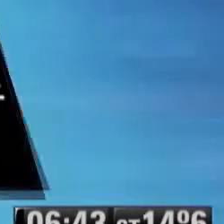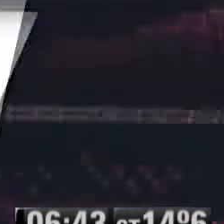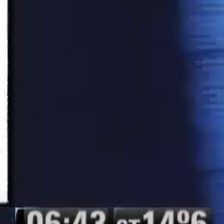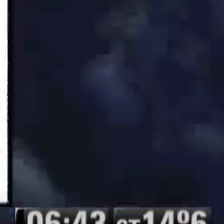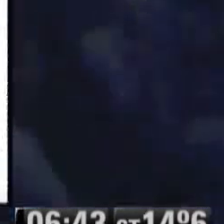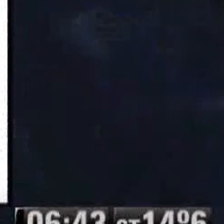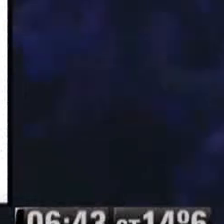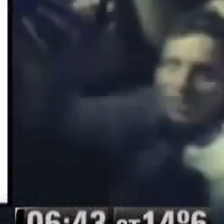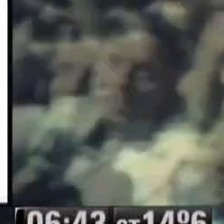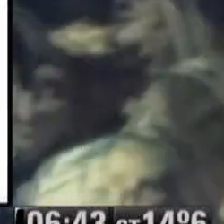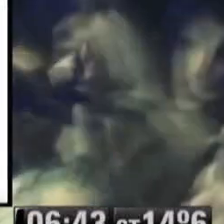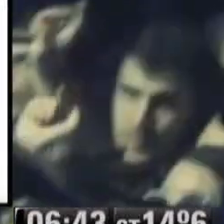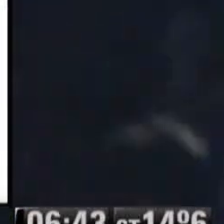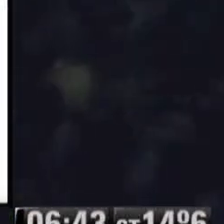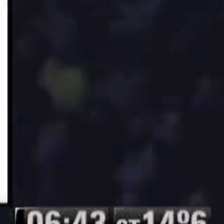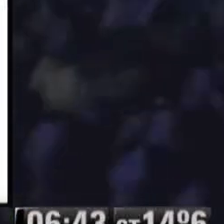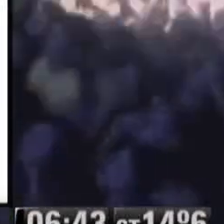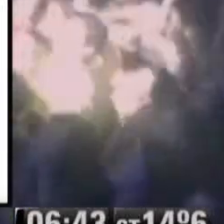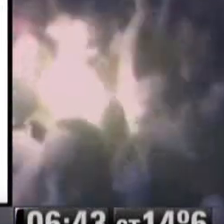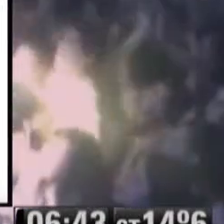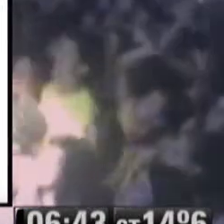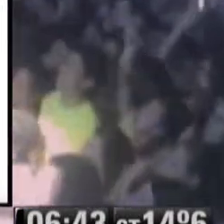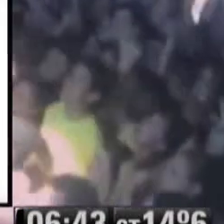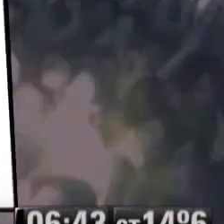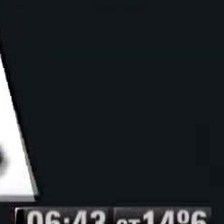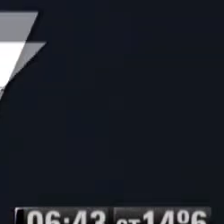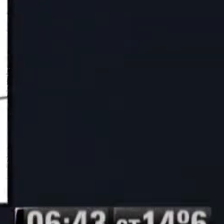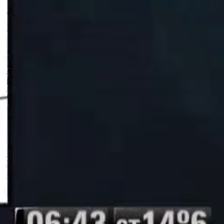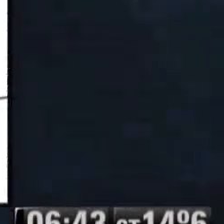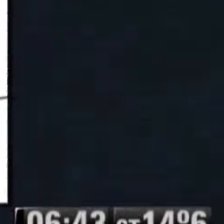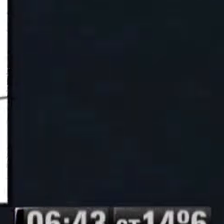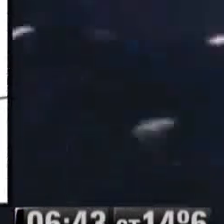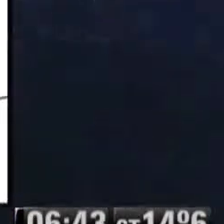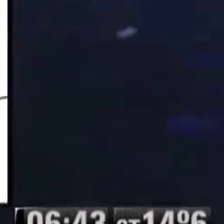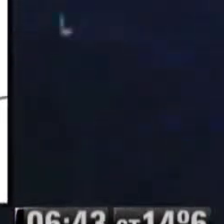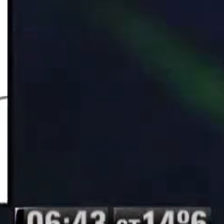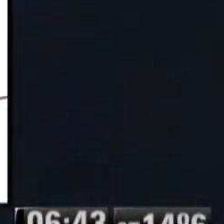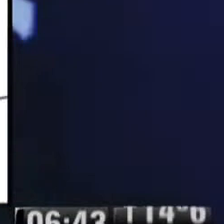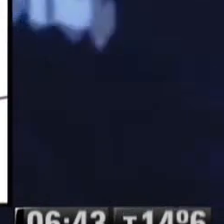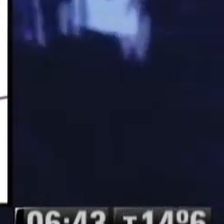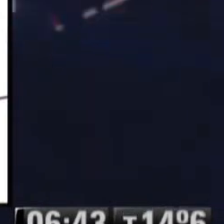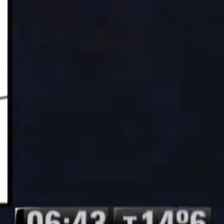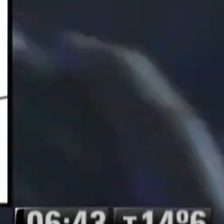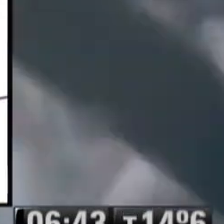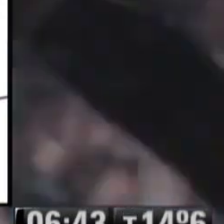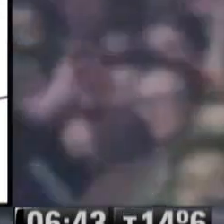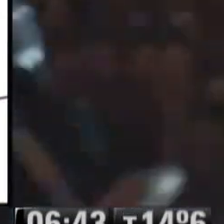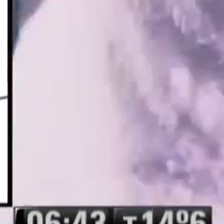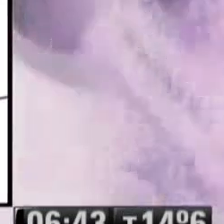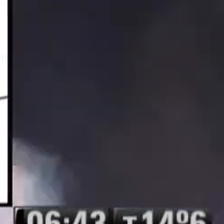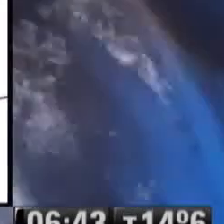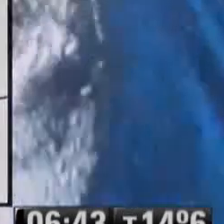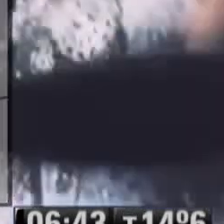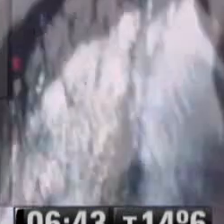En Monoblock los robotes se activaron Y es tu mamá la que se cromó los la-la